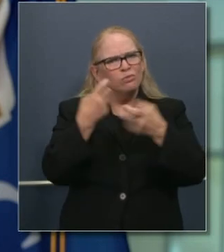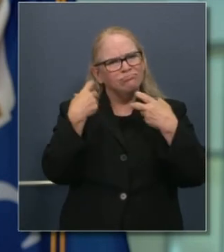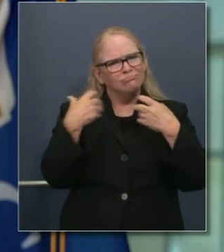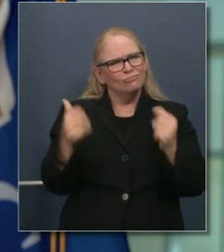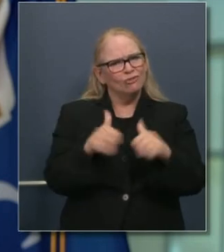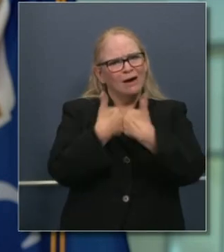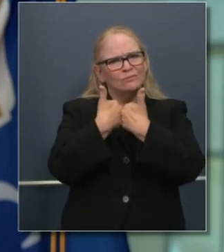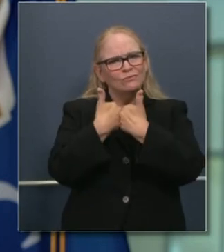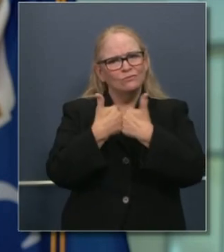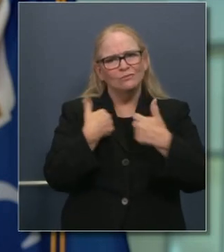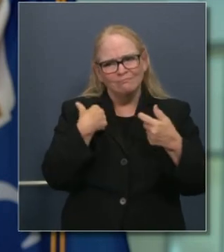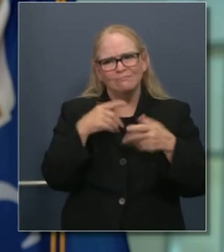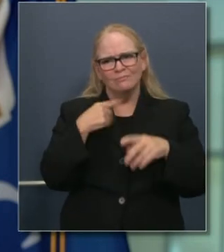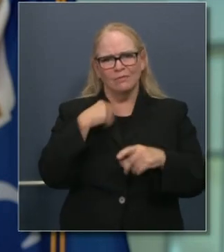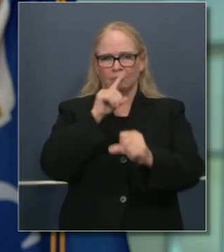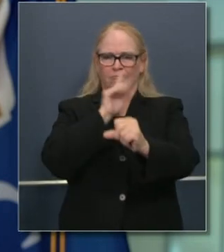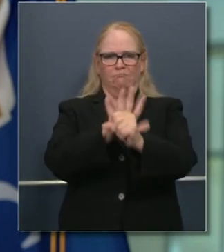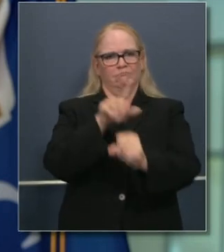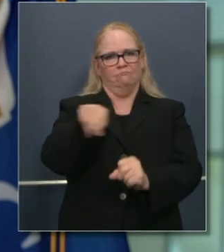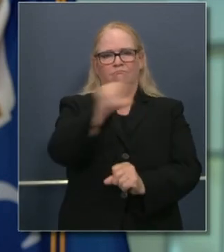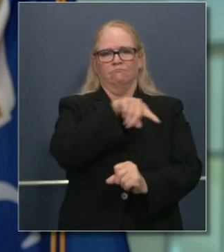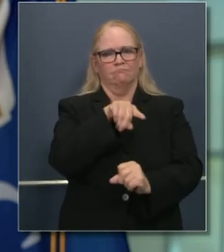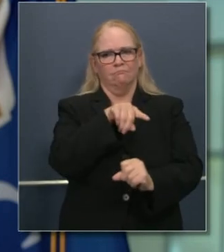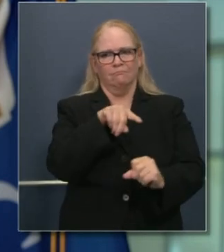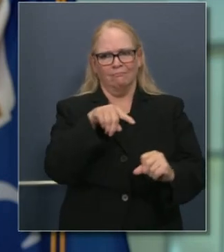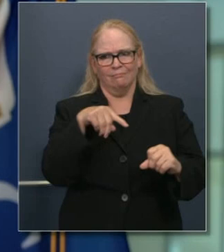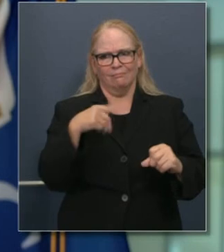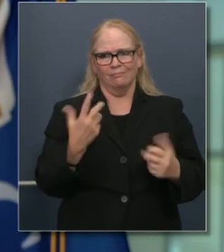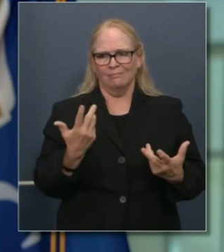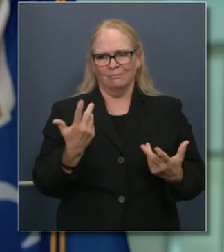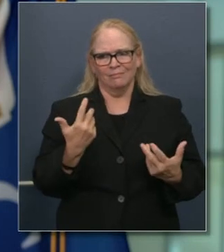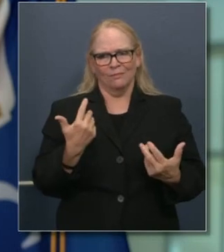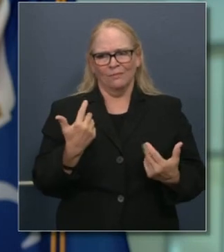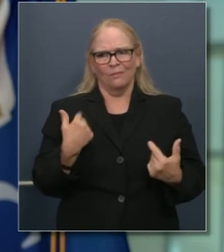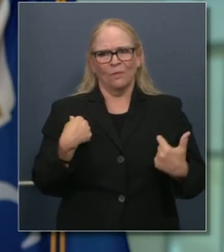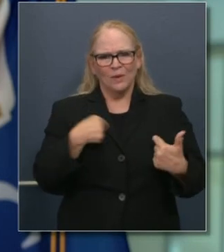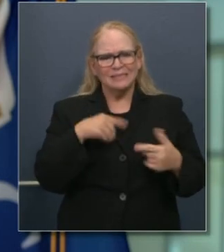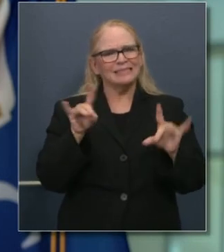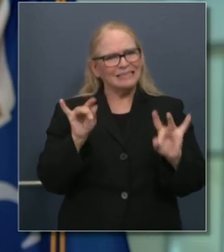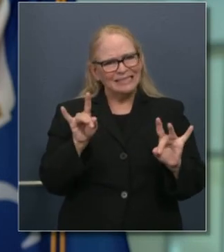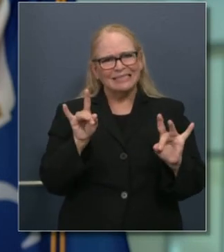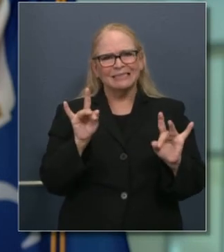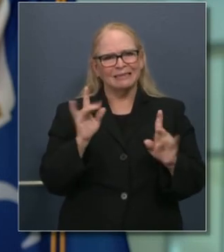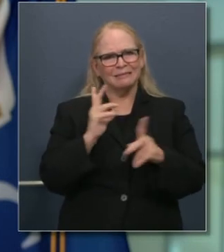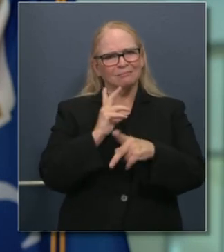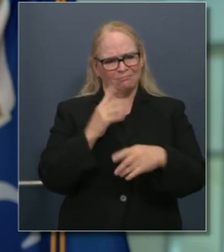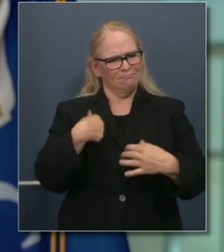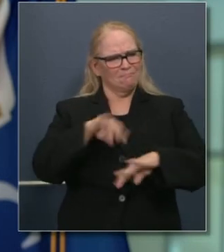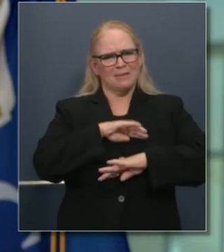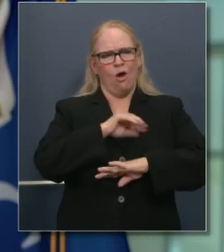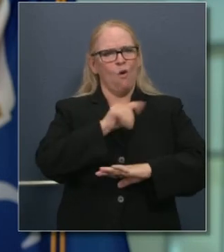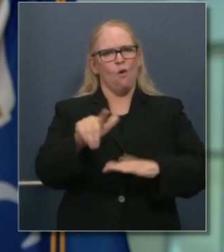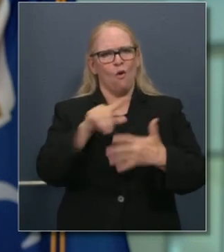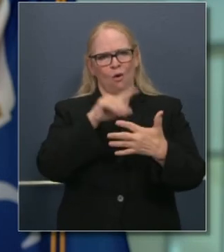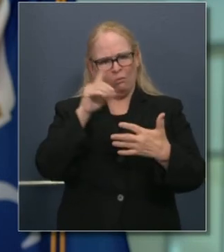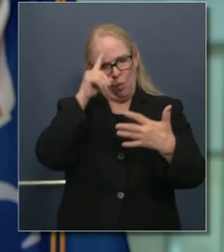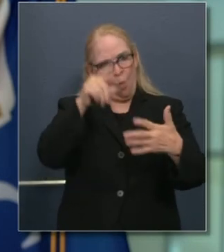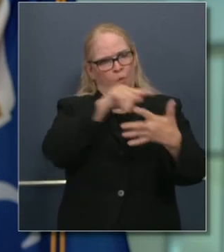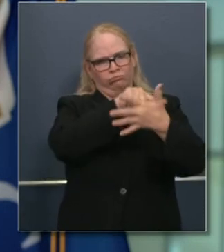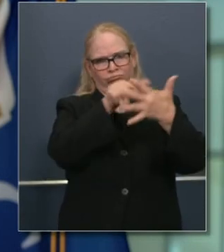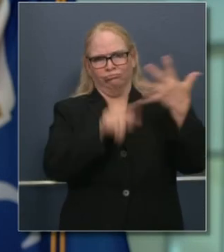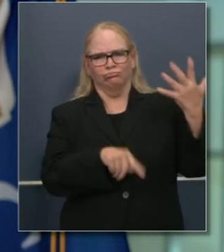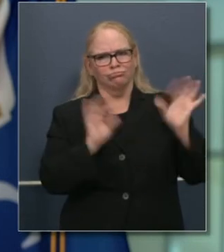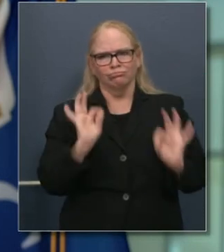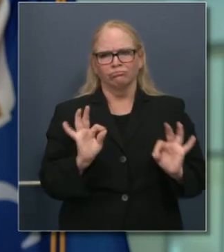llega. Que les aseguro, debe saber la gente que estamos cumpliendo lo mejor que